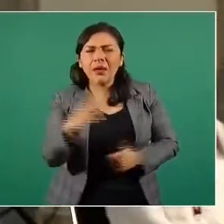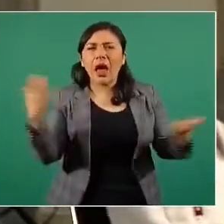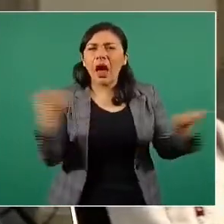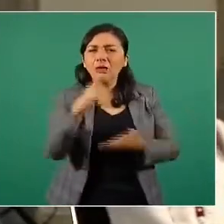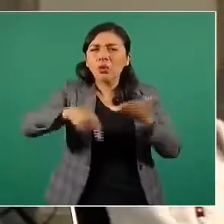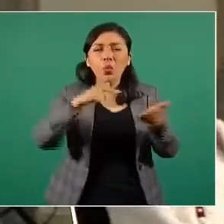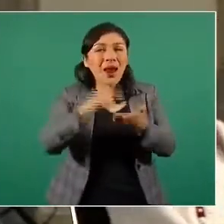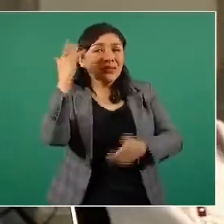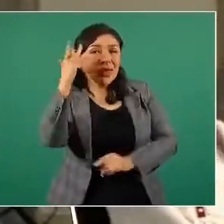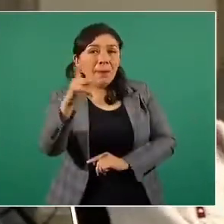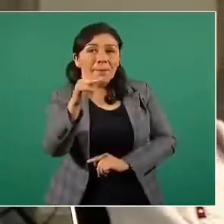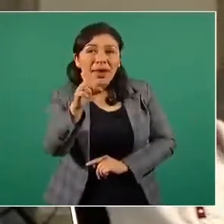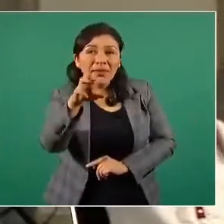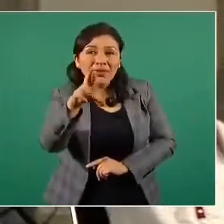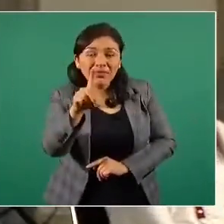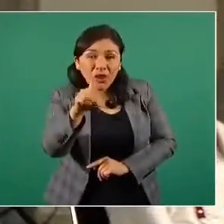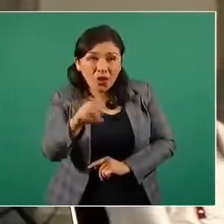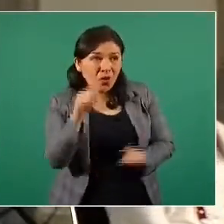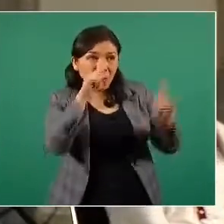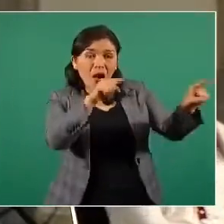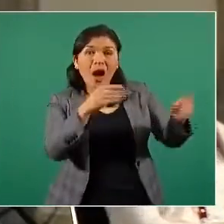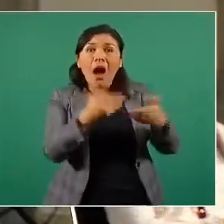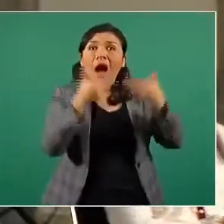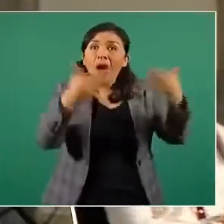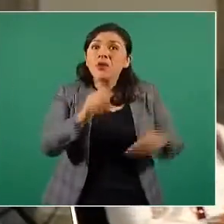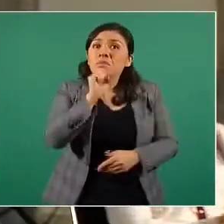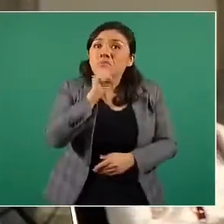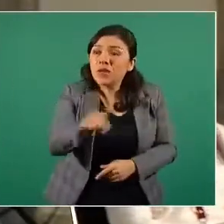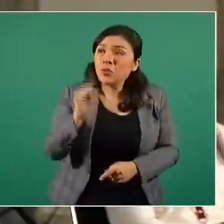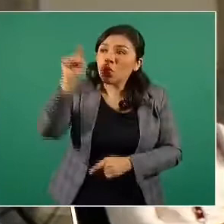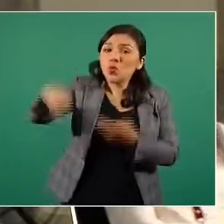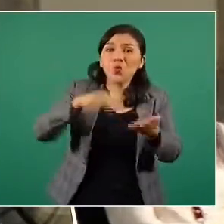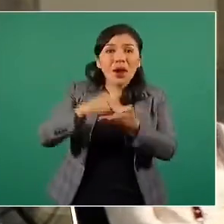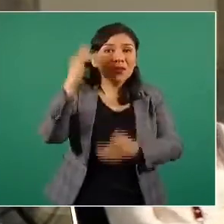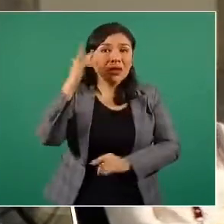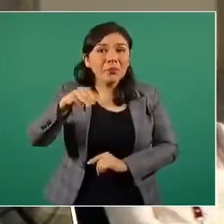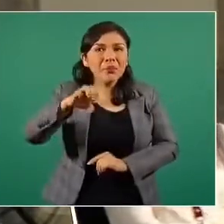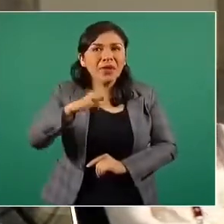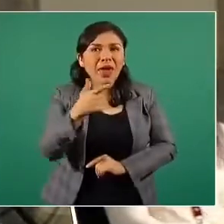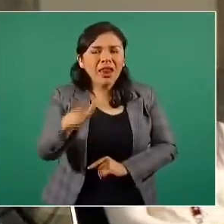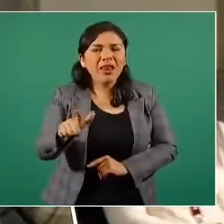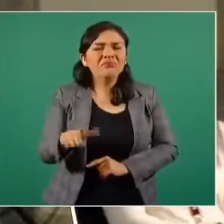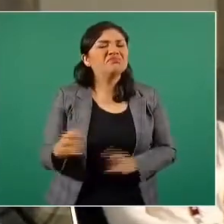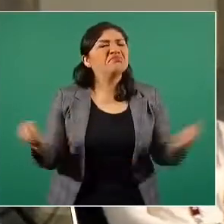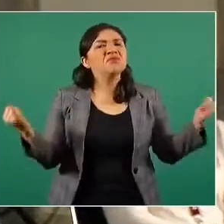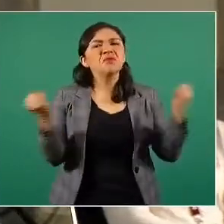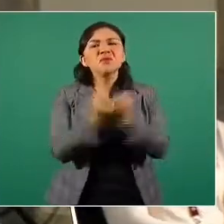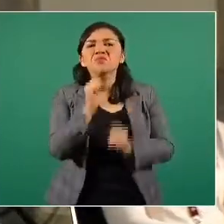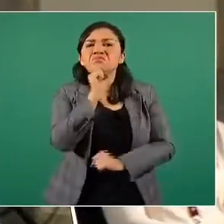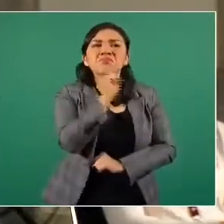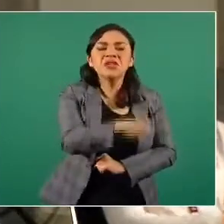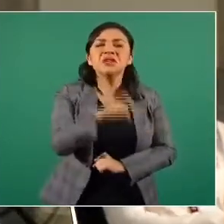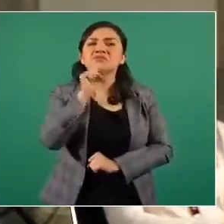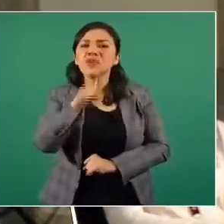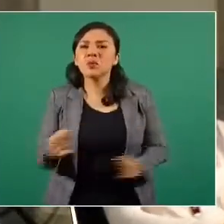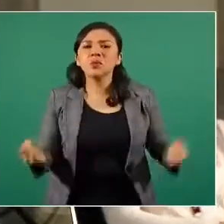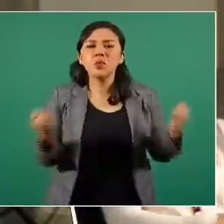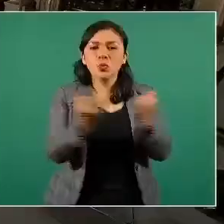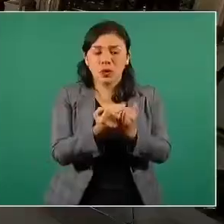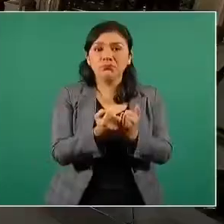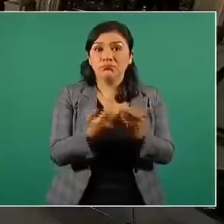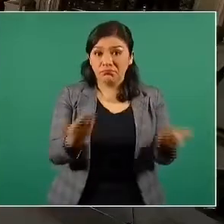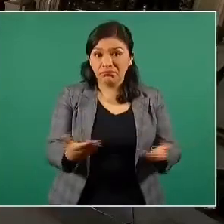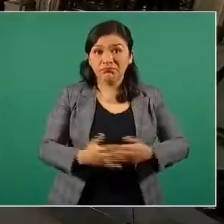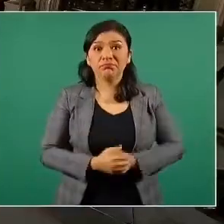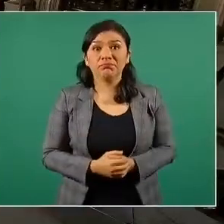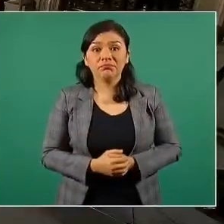Cerro de San Pedro y ahora se pretende con la Sierra de San Miguelito es exactamente igual. Don Mario Martínez,